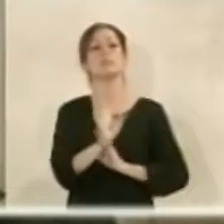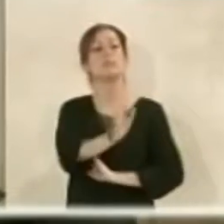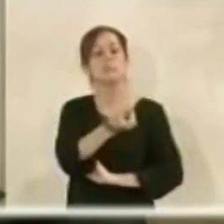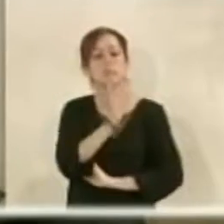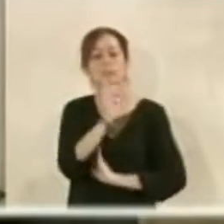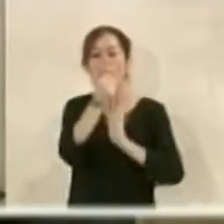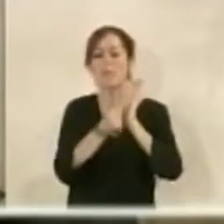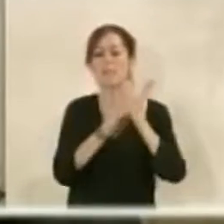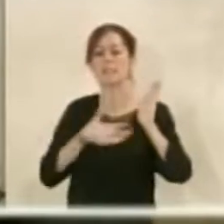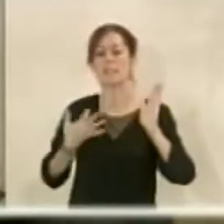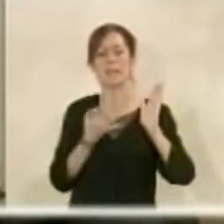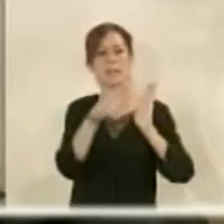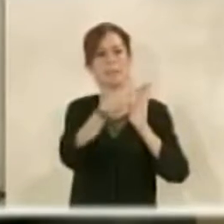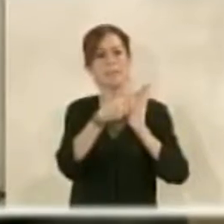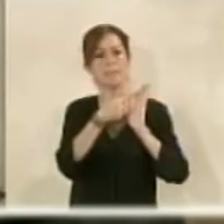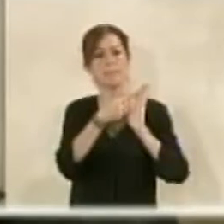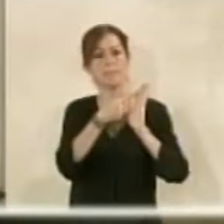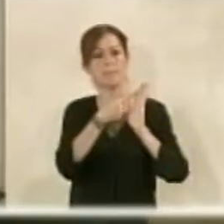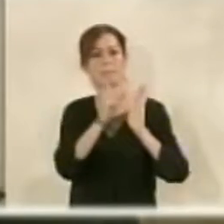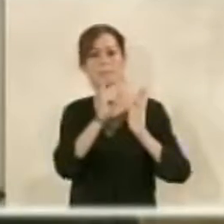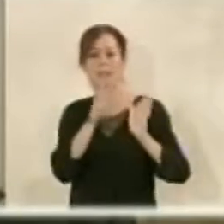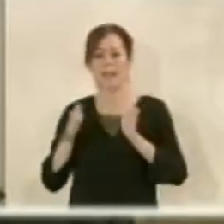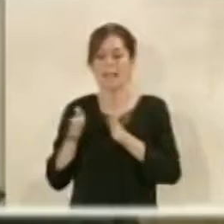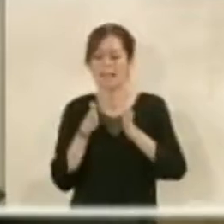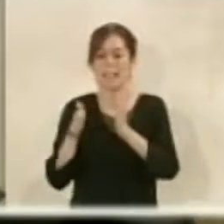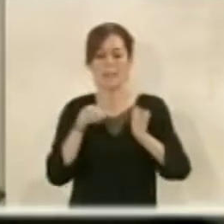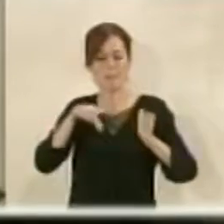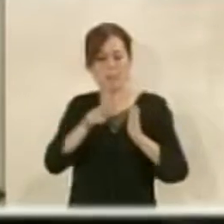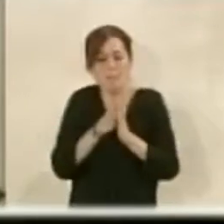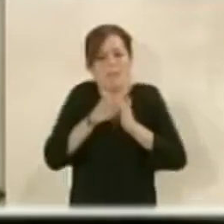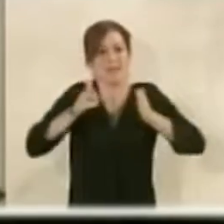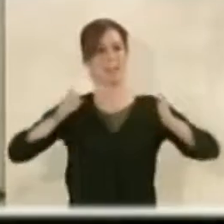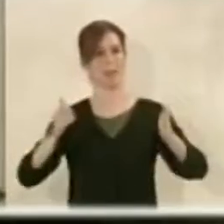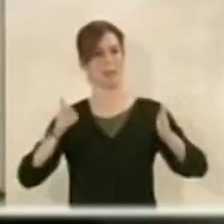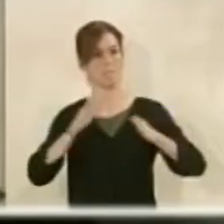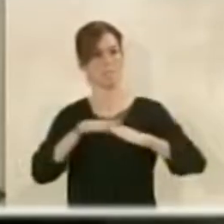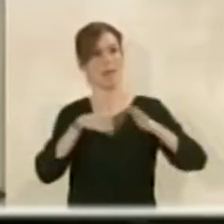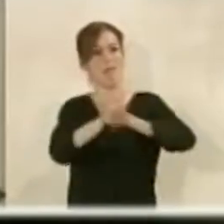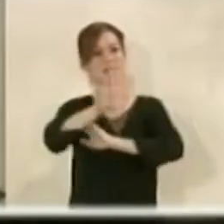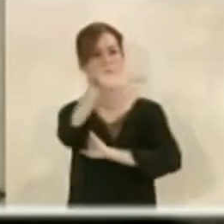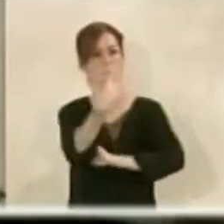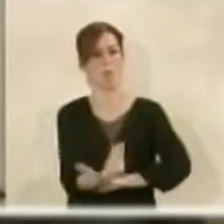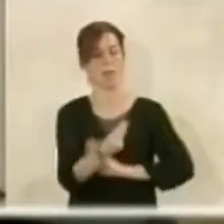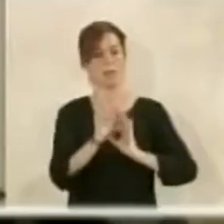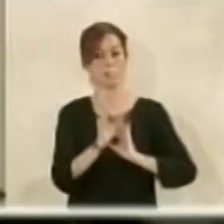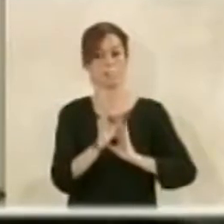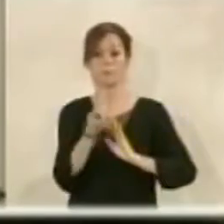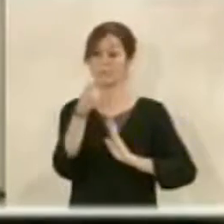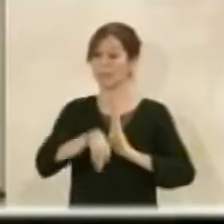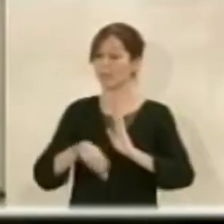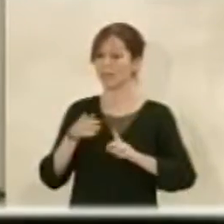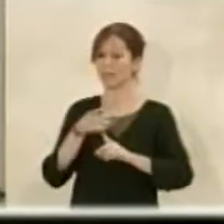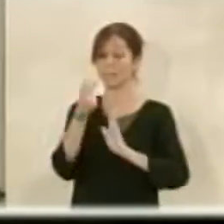más amplitud de los viales en sendas peatonales de acceso a las canteras y a las covas y lo que le exige